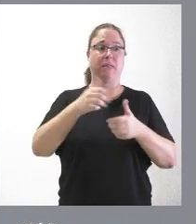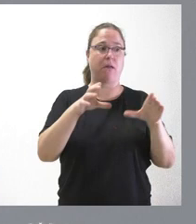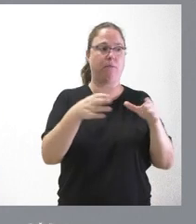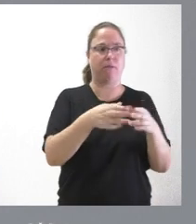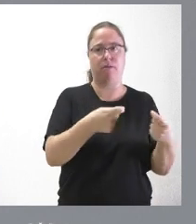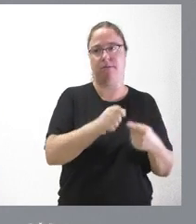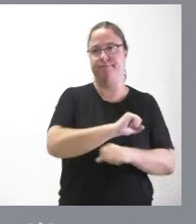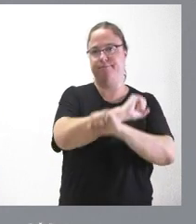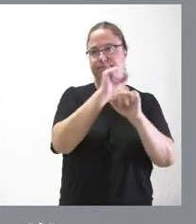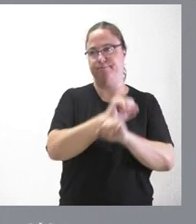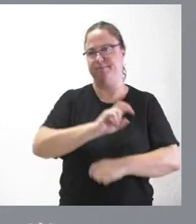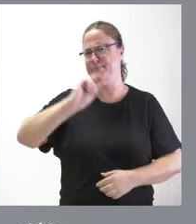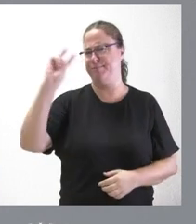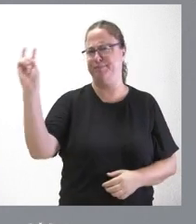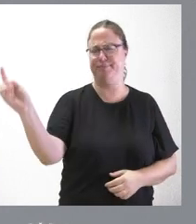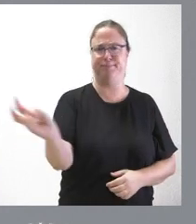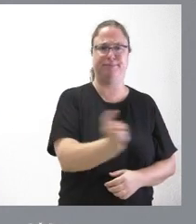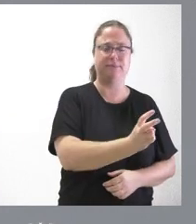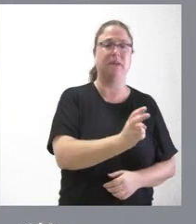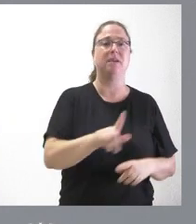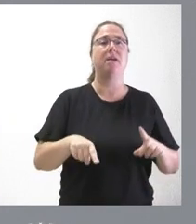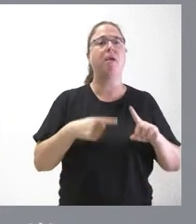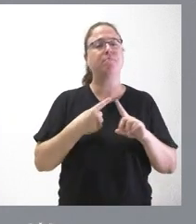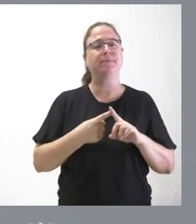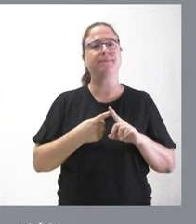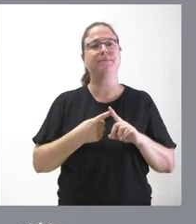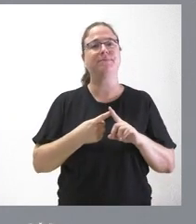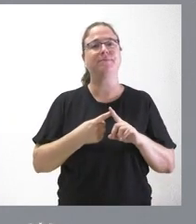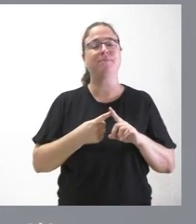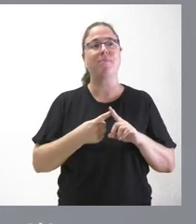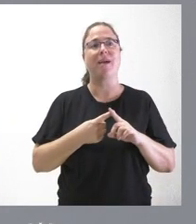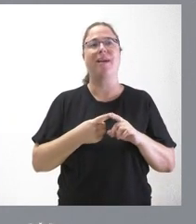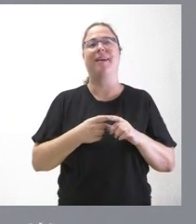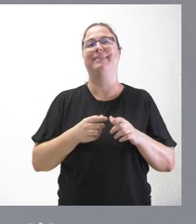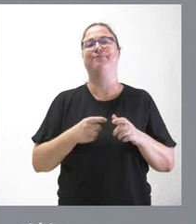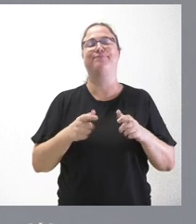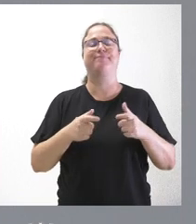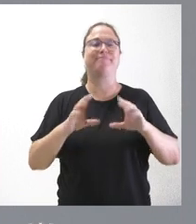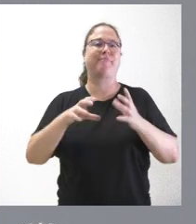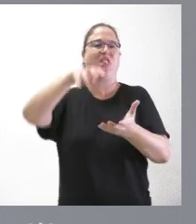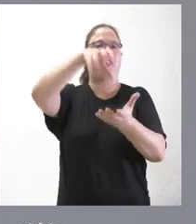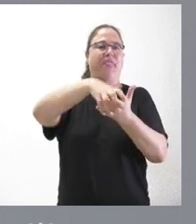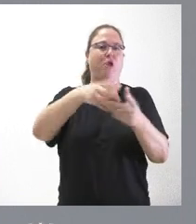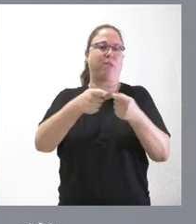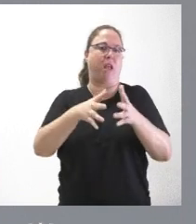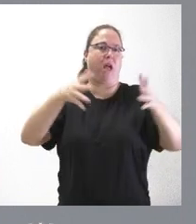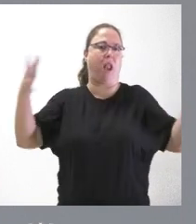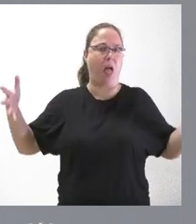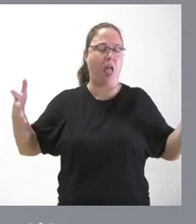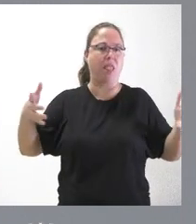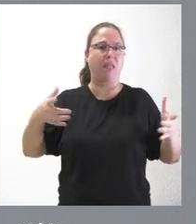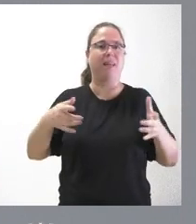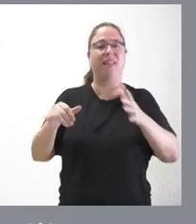comercio, pues es muy diversa. No solamente los grandes almacenes, los supermercados de